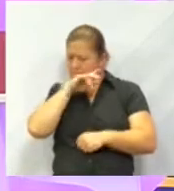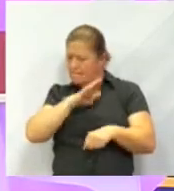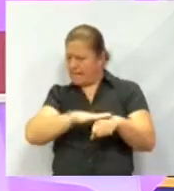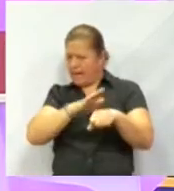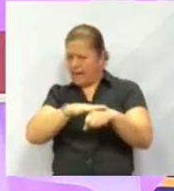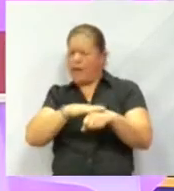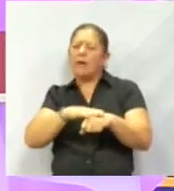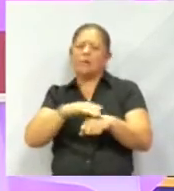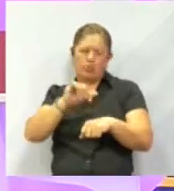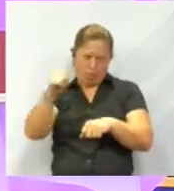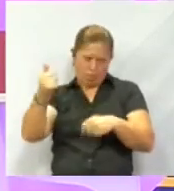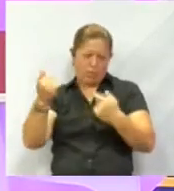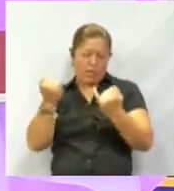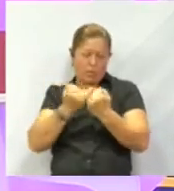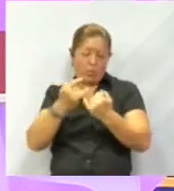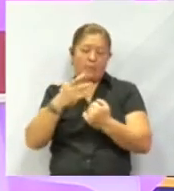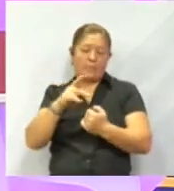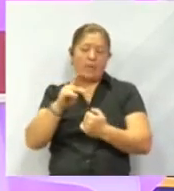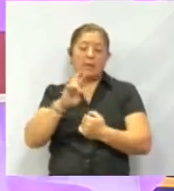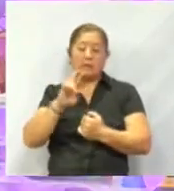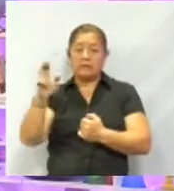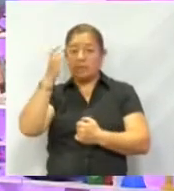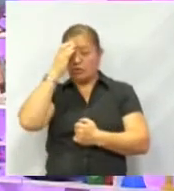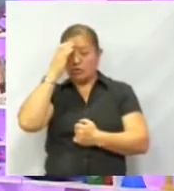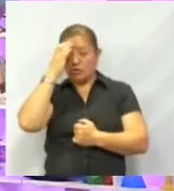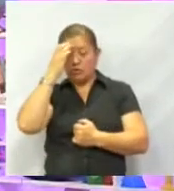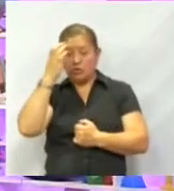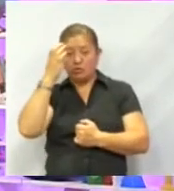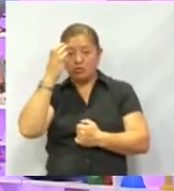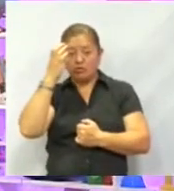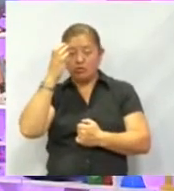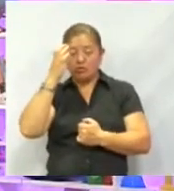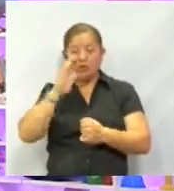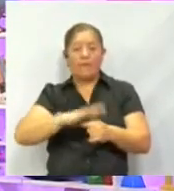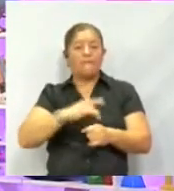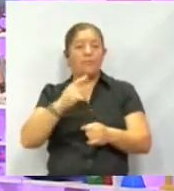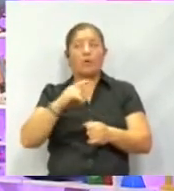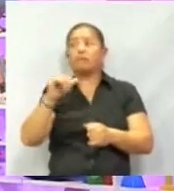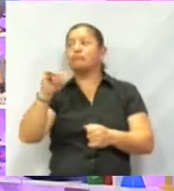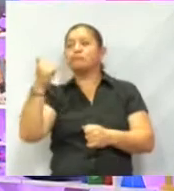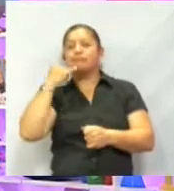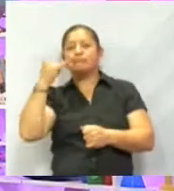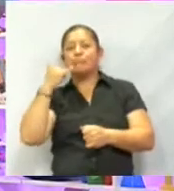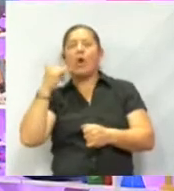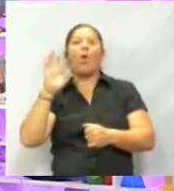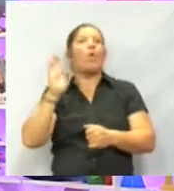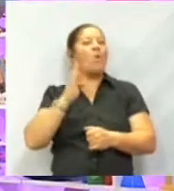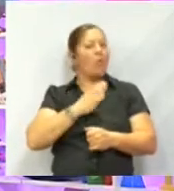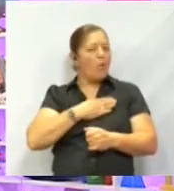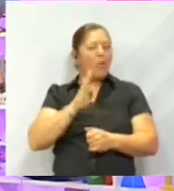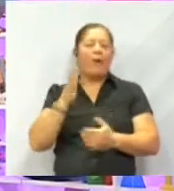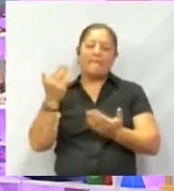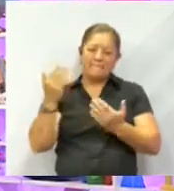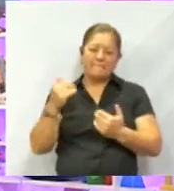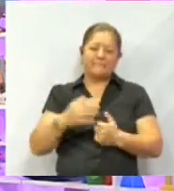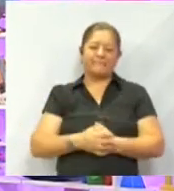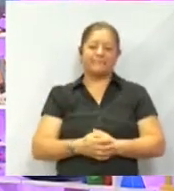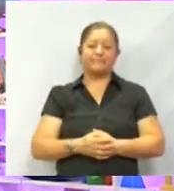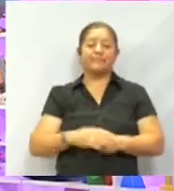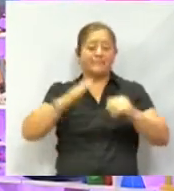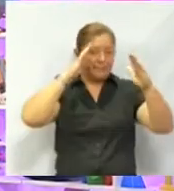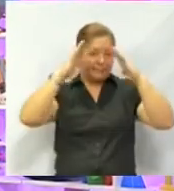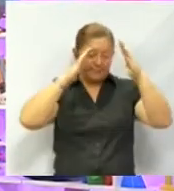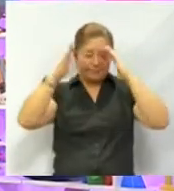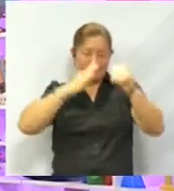entre otras, pero que se la ha reconocido porque... ¡Otra llamada! Bueno, venga, adelante. Hola, buenas